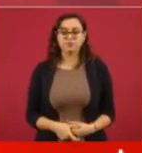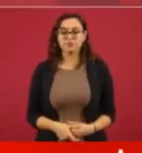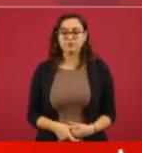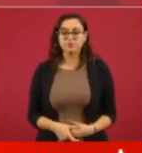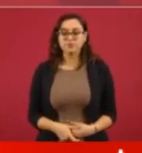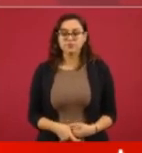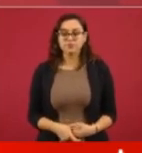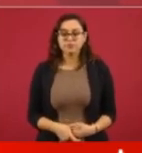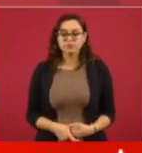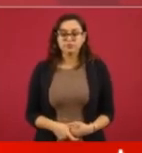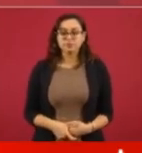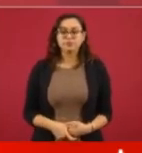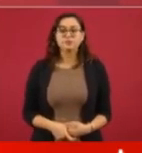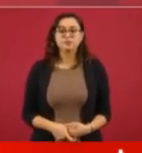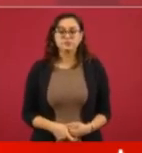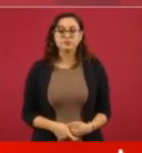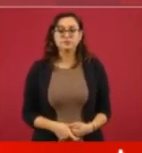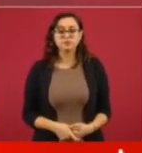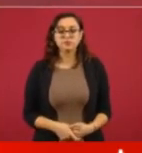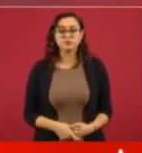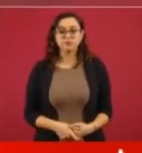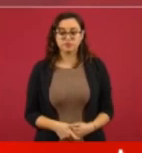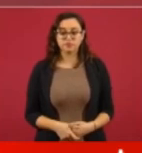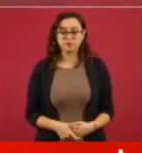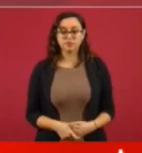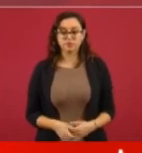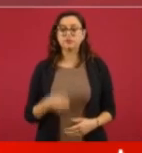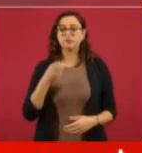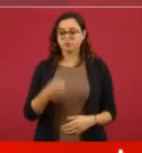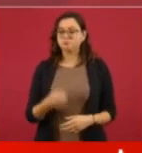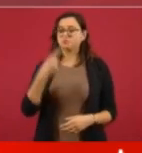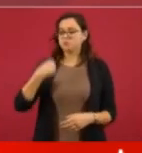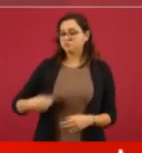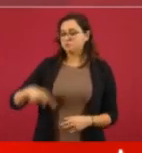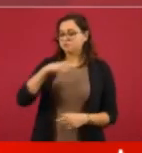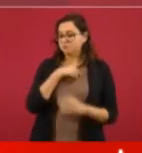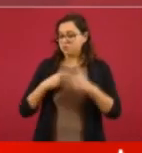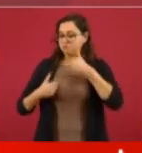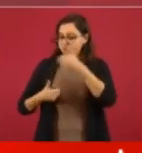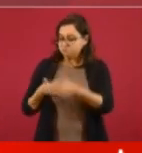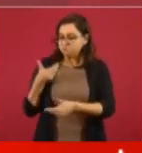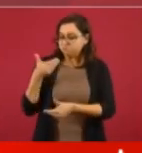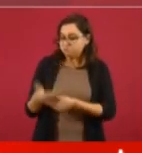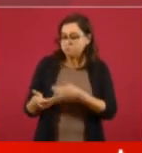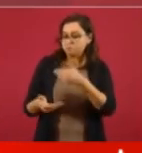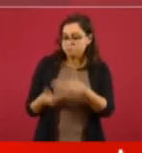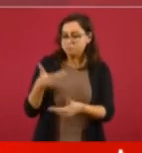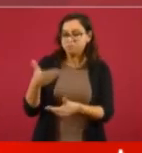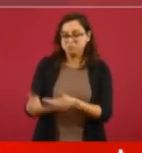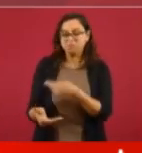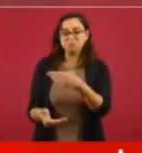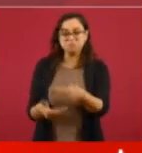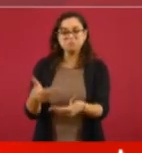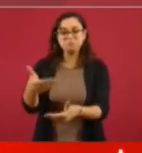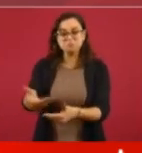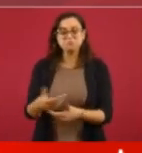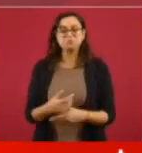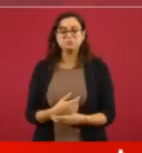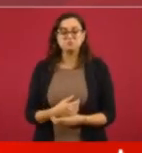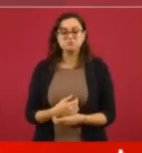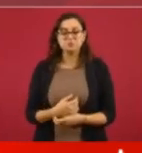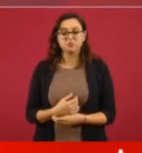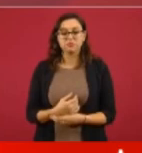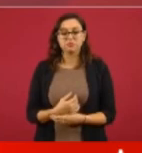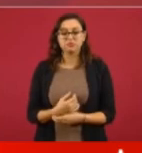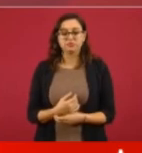Entonces, vamos nosotros avanzando poco a poco saliendo de